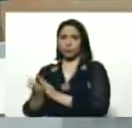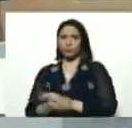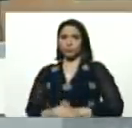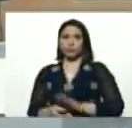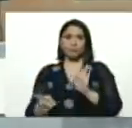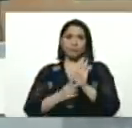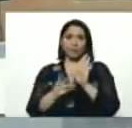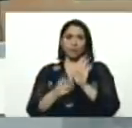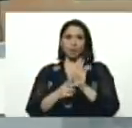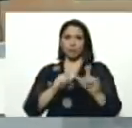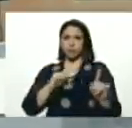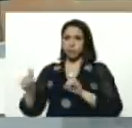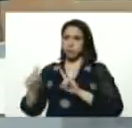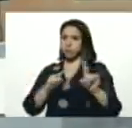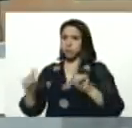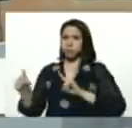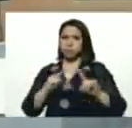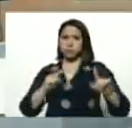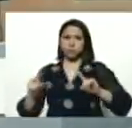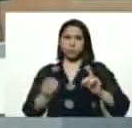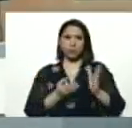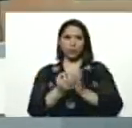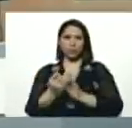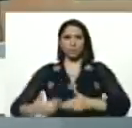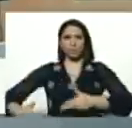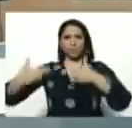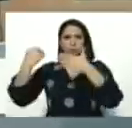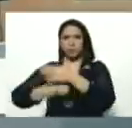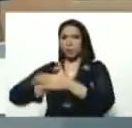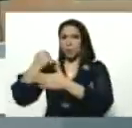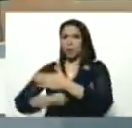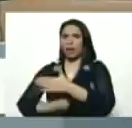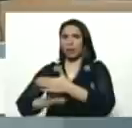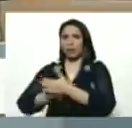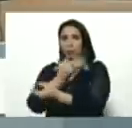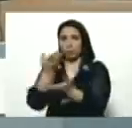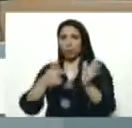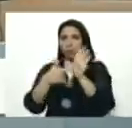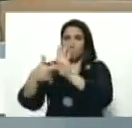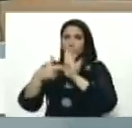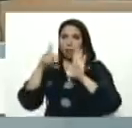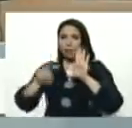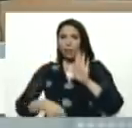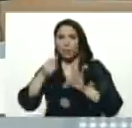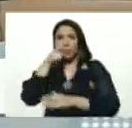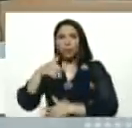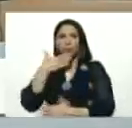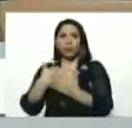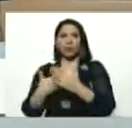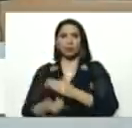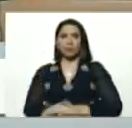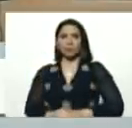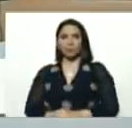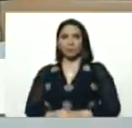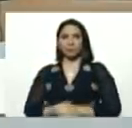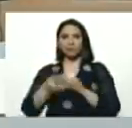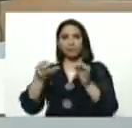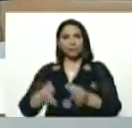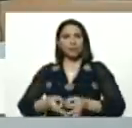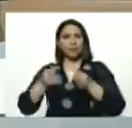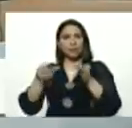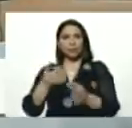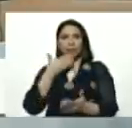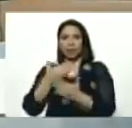verdadera, en acción, la lealtad en combate, que ustedes me han demostrado, y que le demuestran al pueblo, muchas gracias, siempre estoy